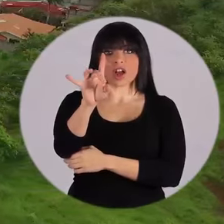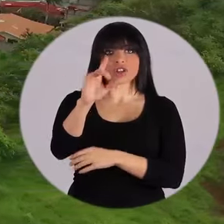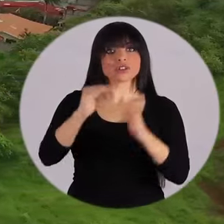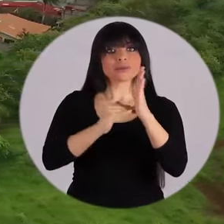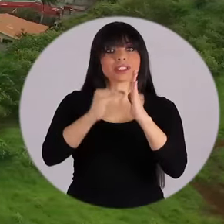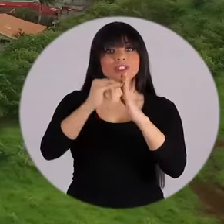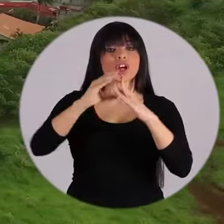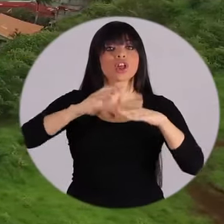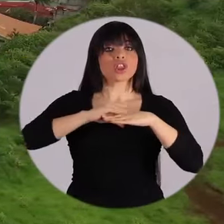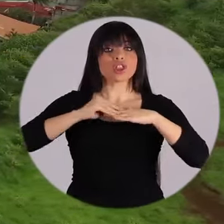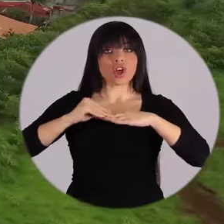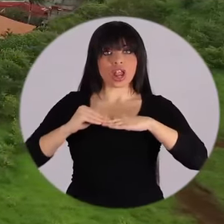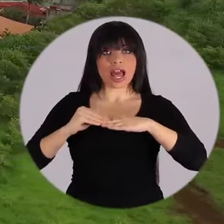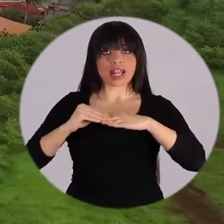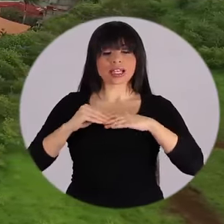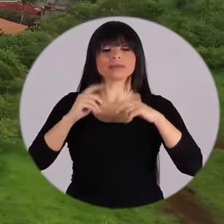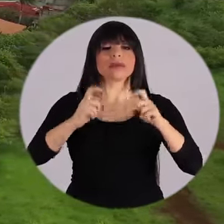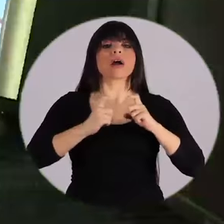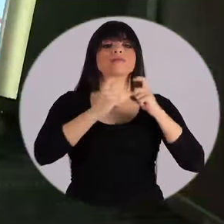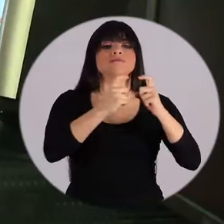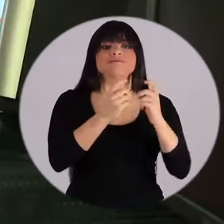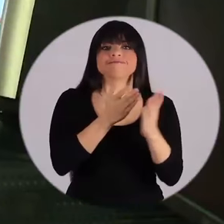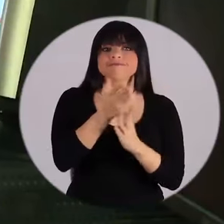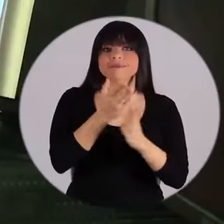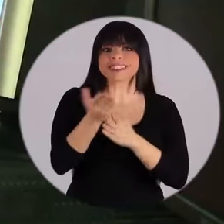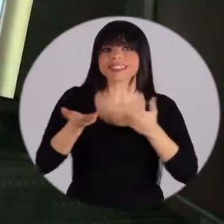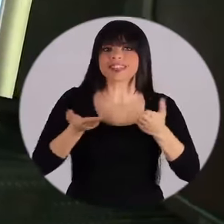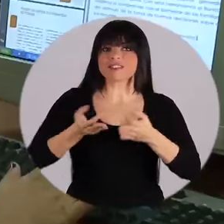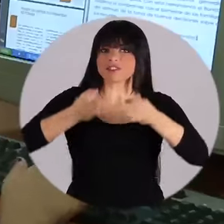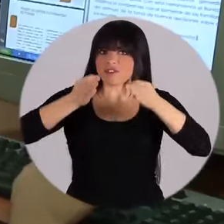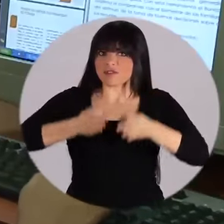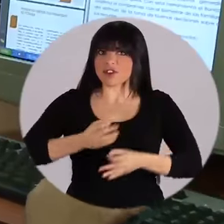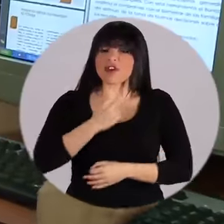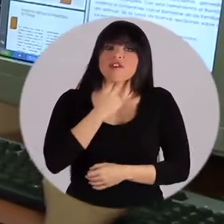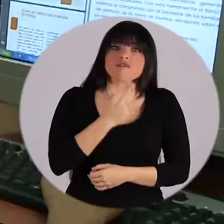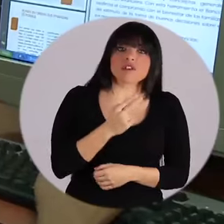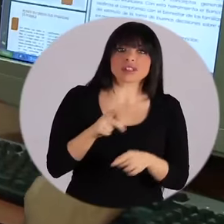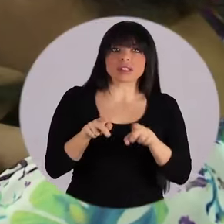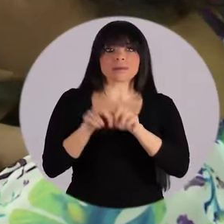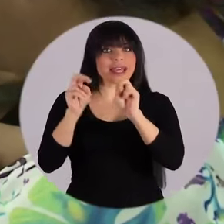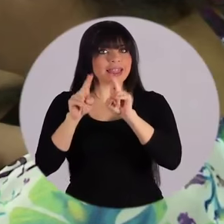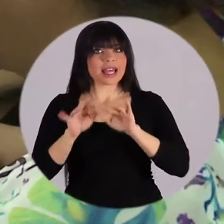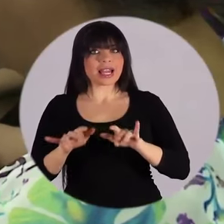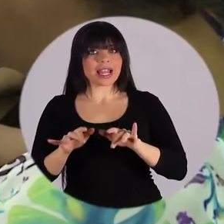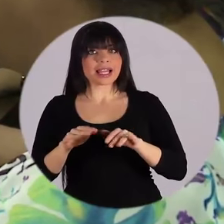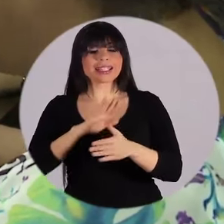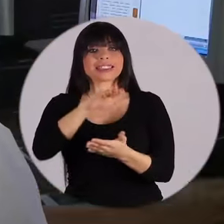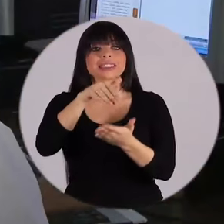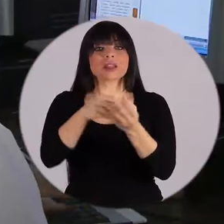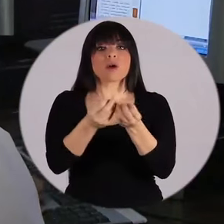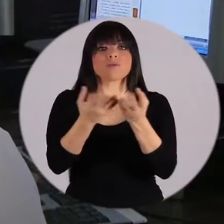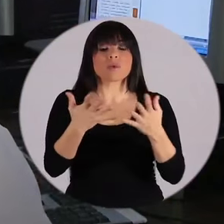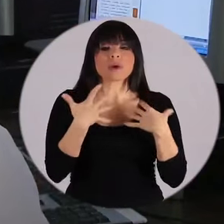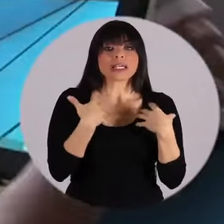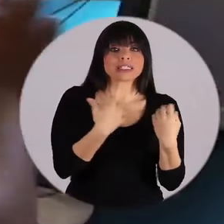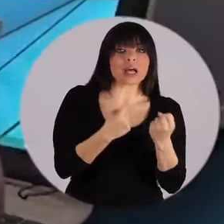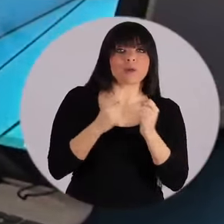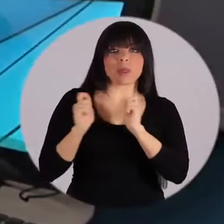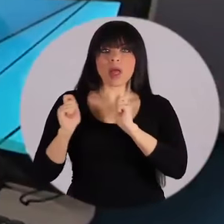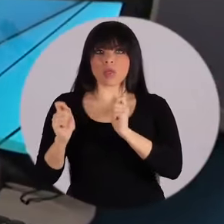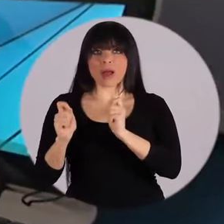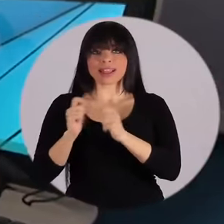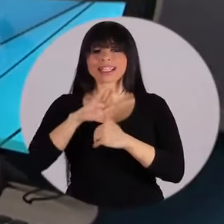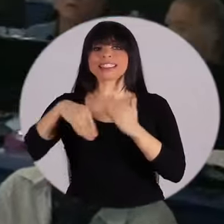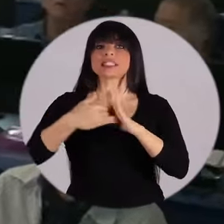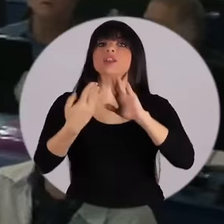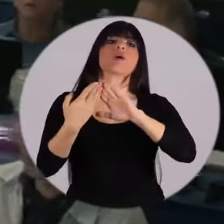168 millones de dólares, se dotará de acceso a Servicio Fijo de Voz e Internet, a Centros Públicos de Salud y